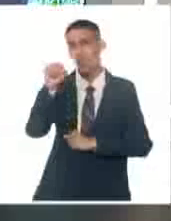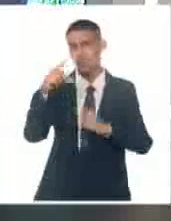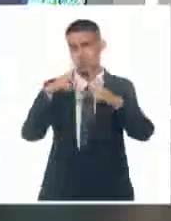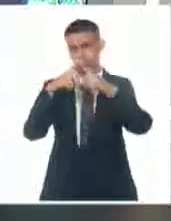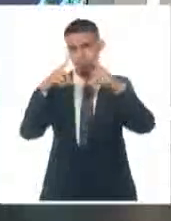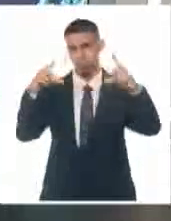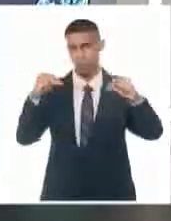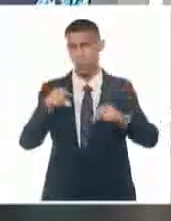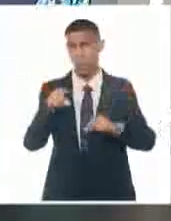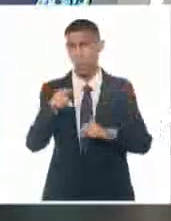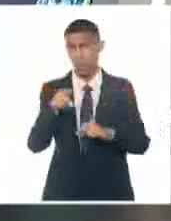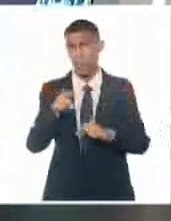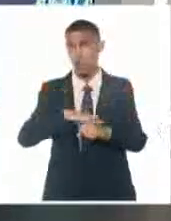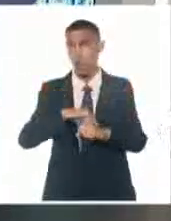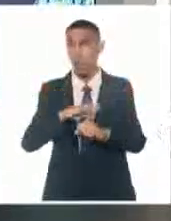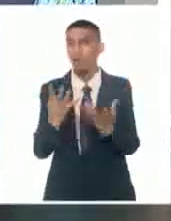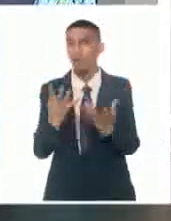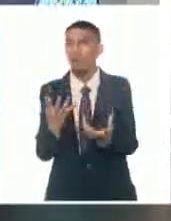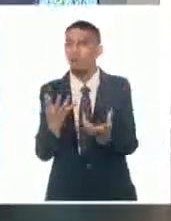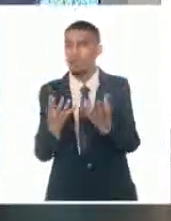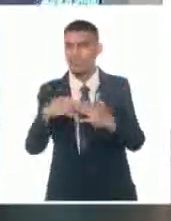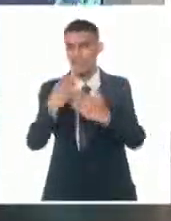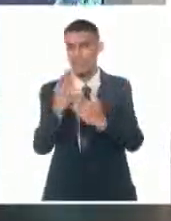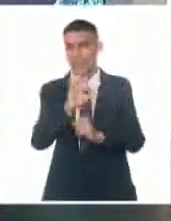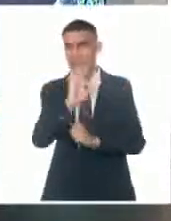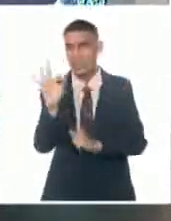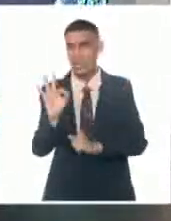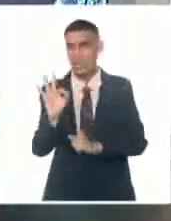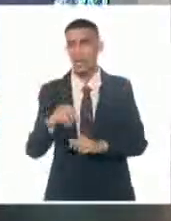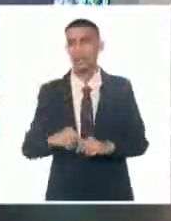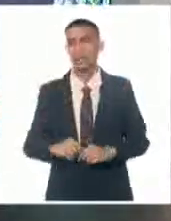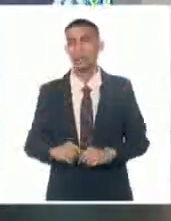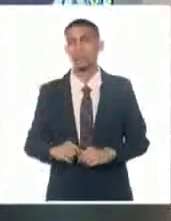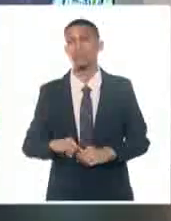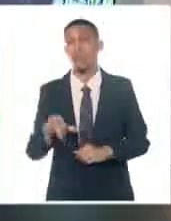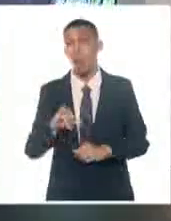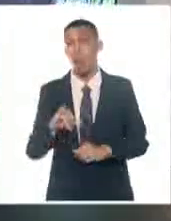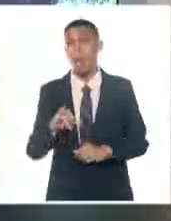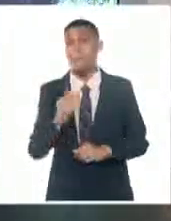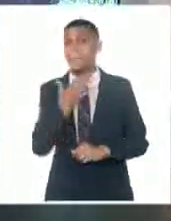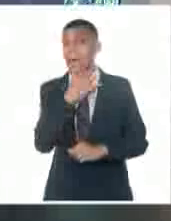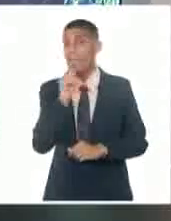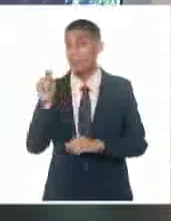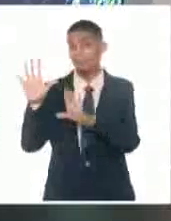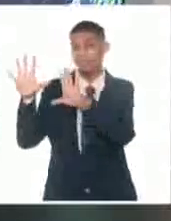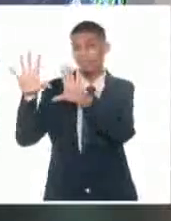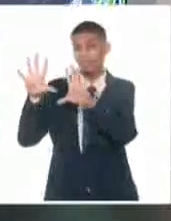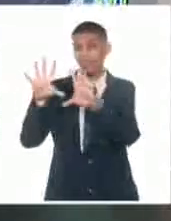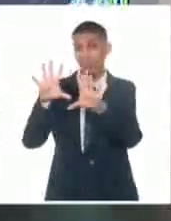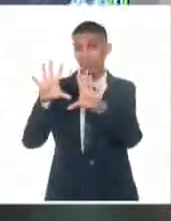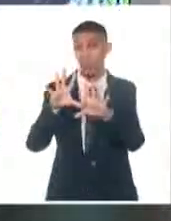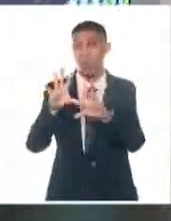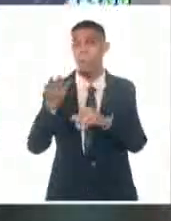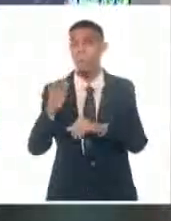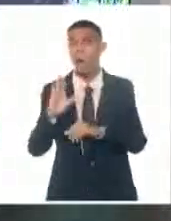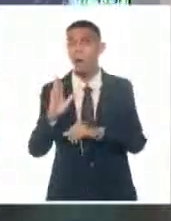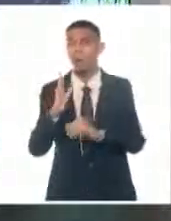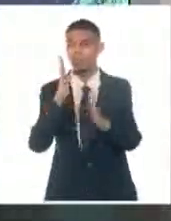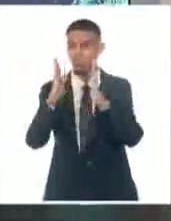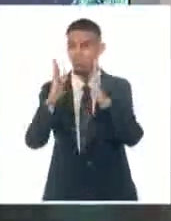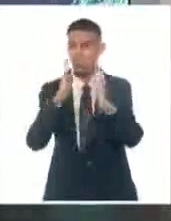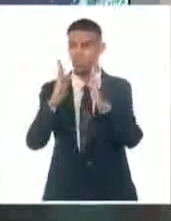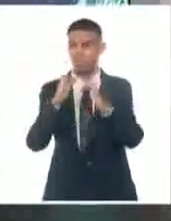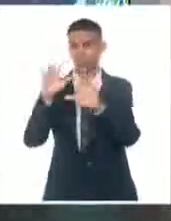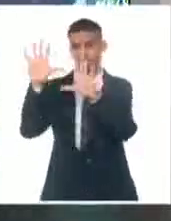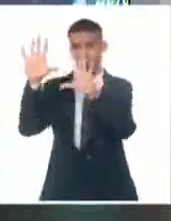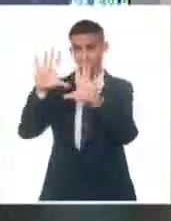calentamiento del día, factores a escala local y también la presencia de una vaguada de niveles altos localizada sobre la región central del país que para las